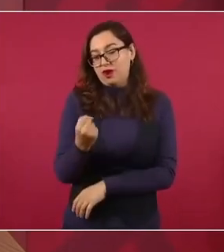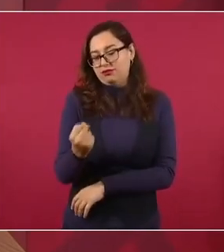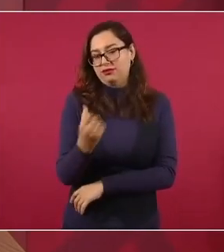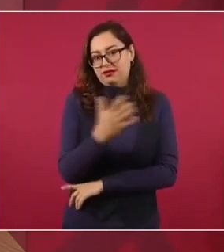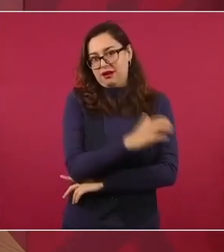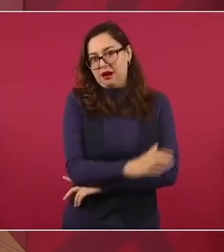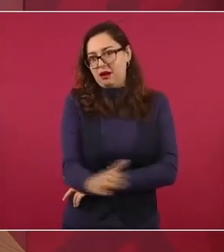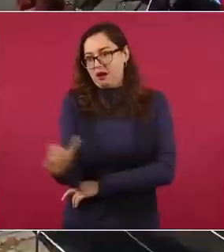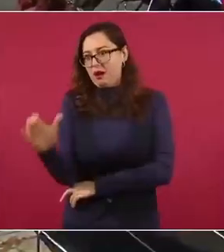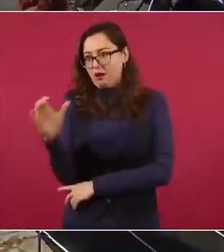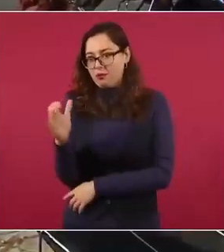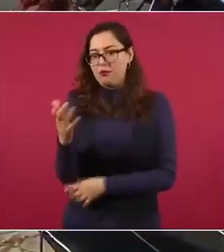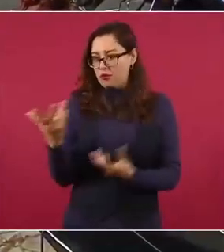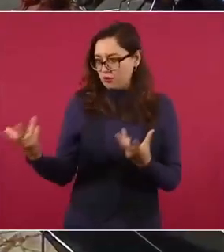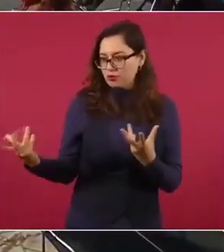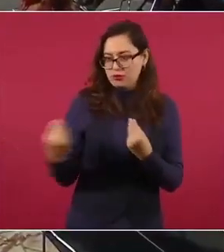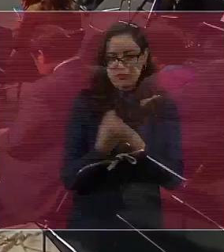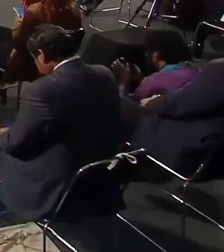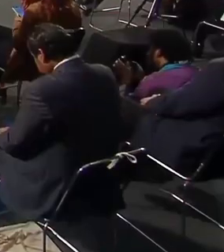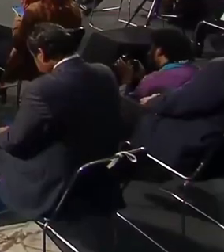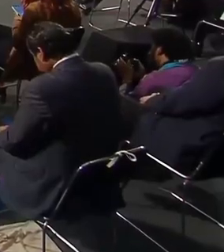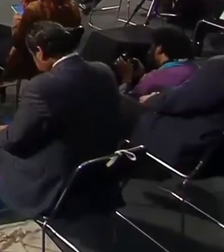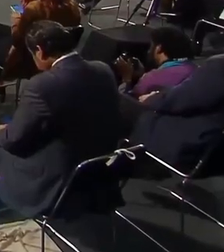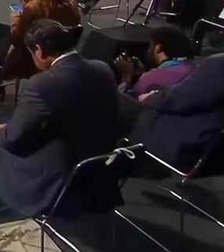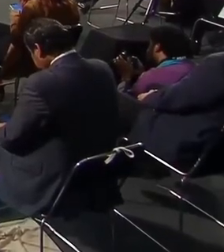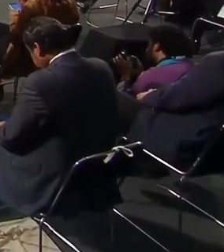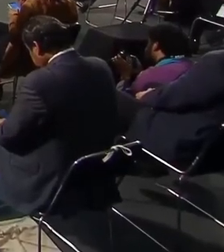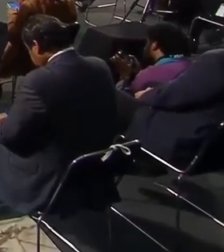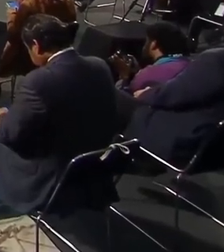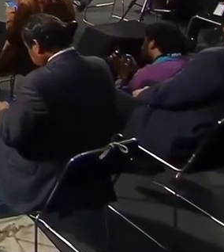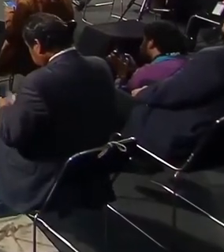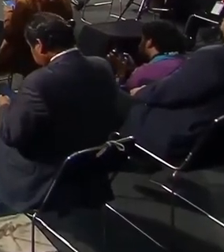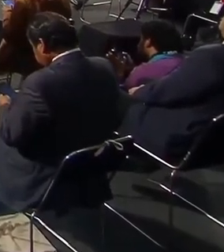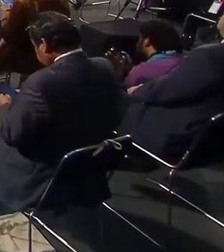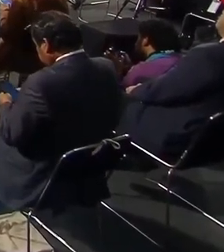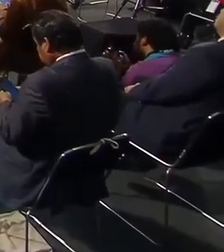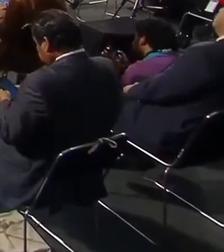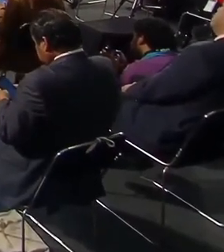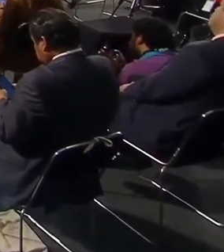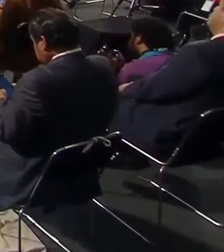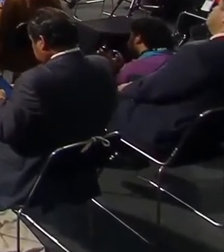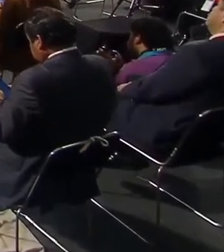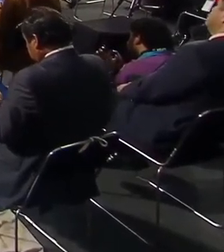para respaldar al régimen y enfrentar a la reacción conservadora,